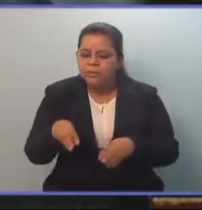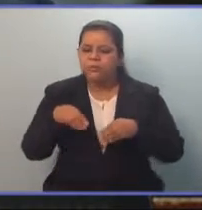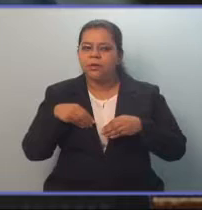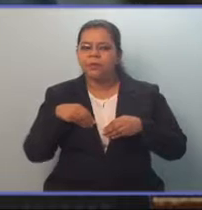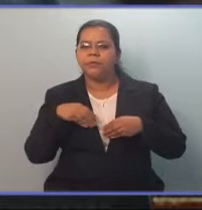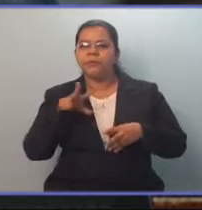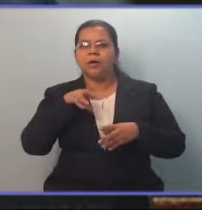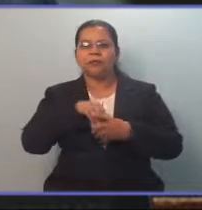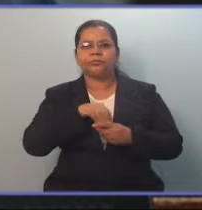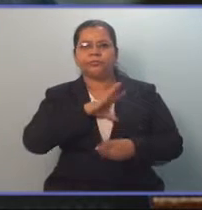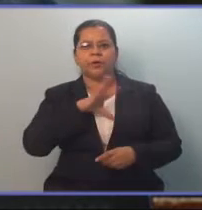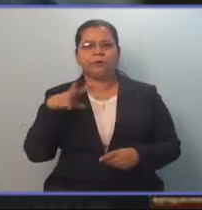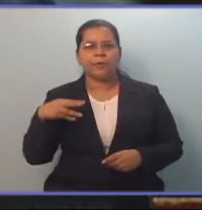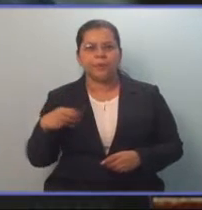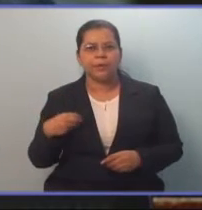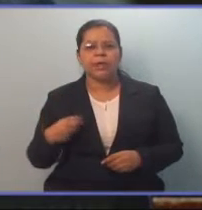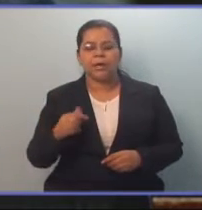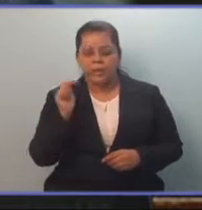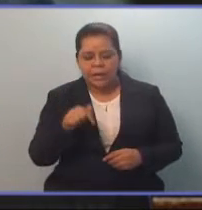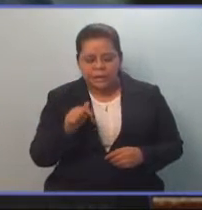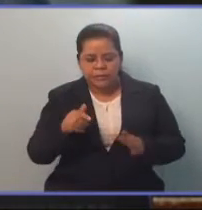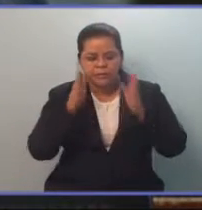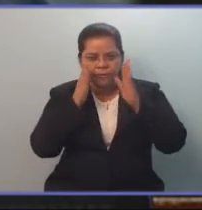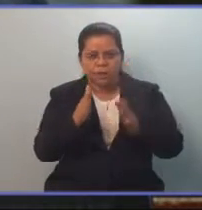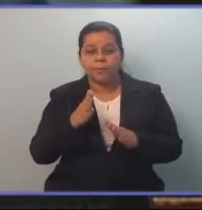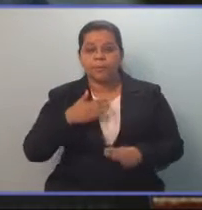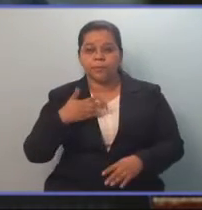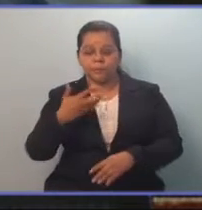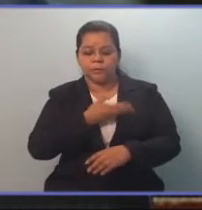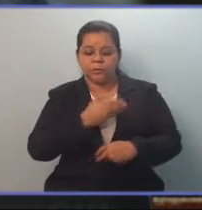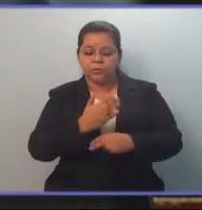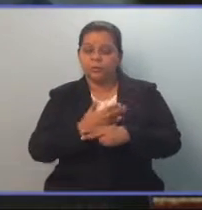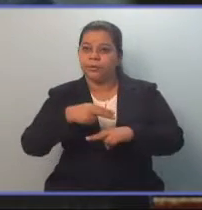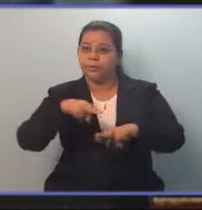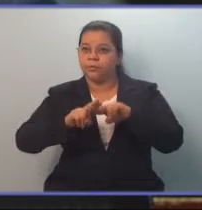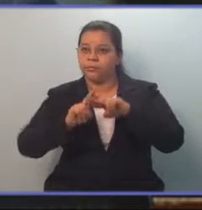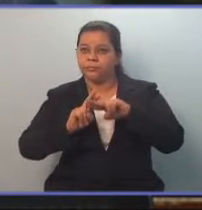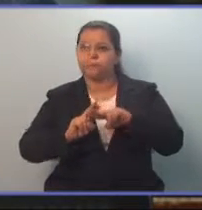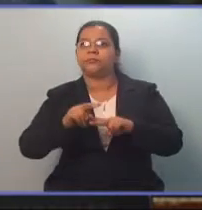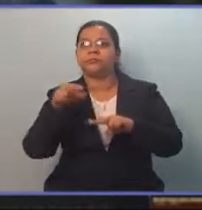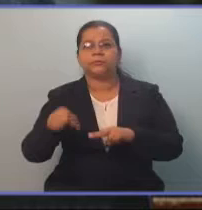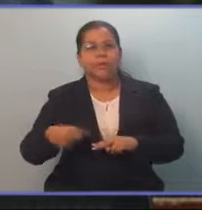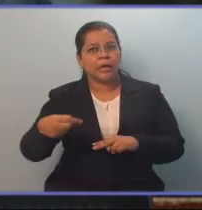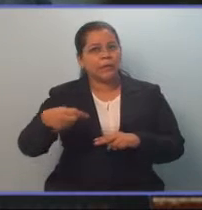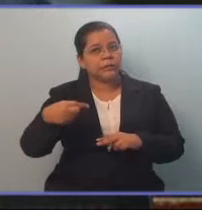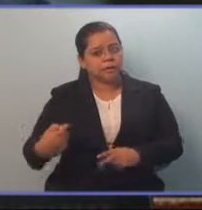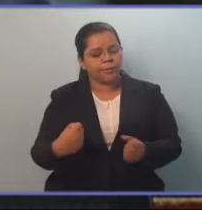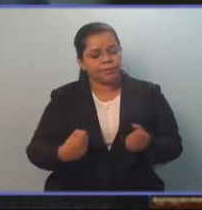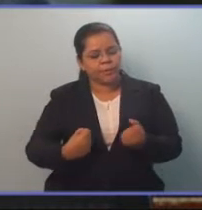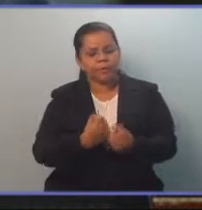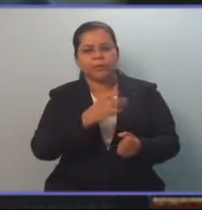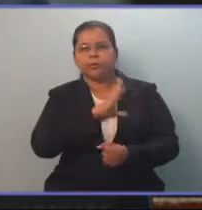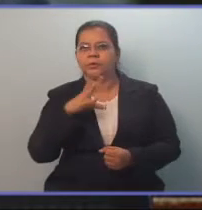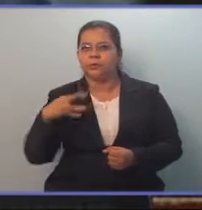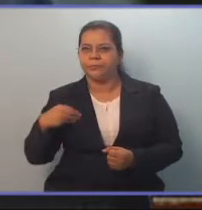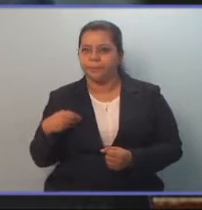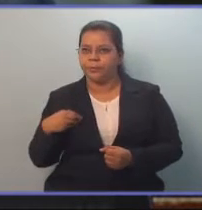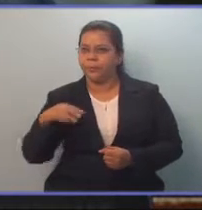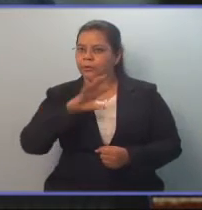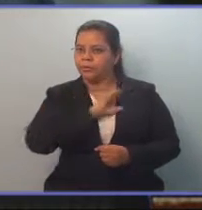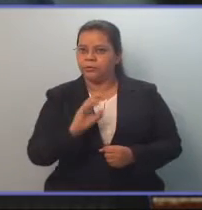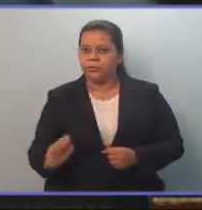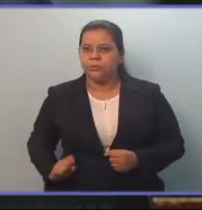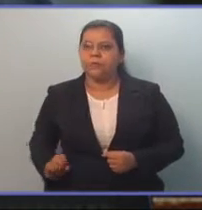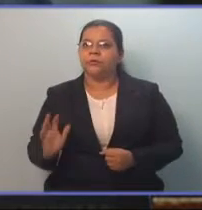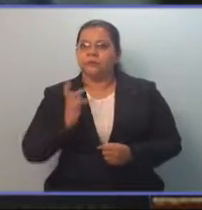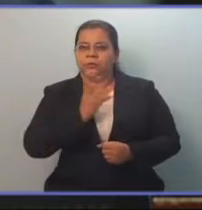familia. Y en eso se centra todo. Alianza Republicana Nacionalista siempre estará del lado de la familia salvadoreña y